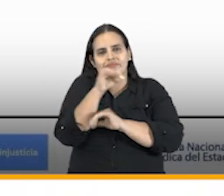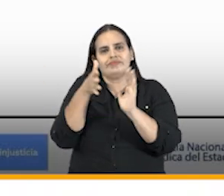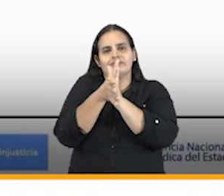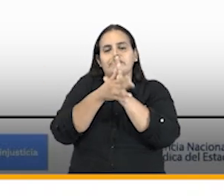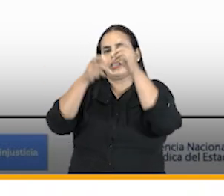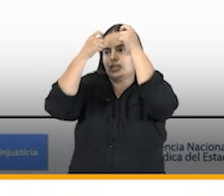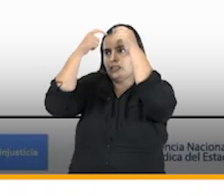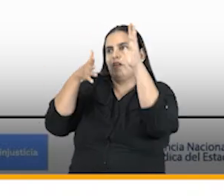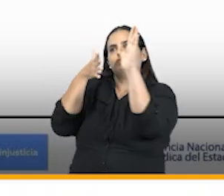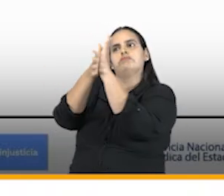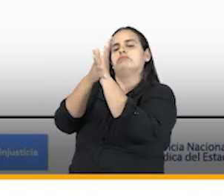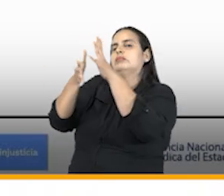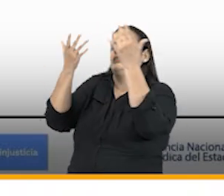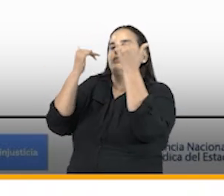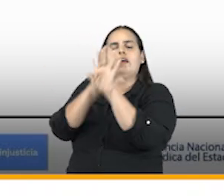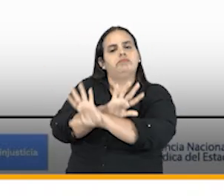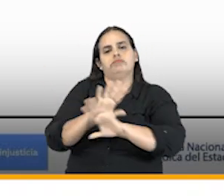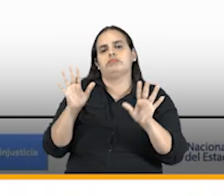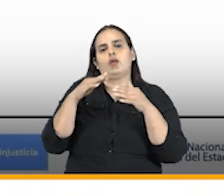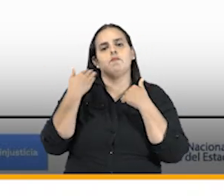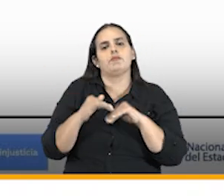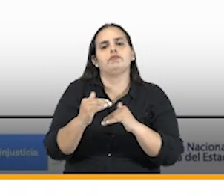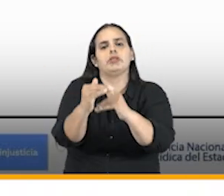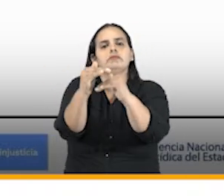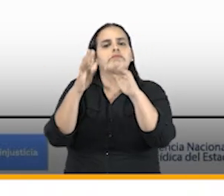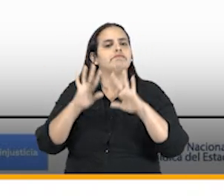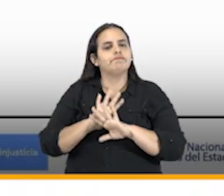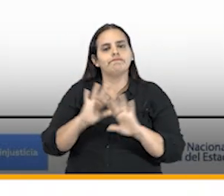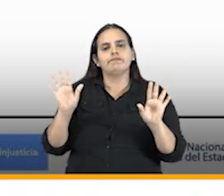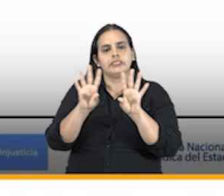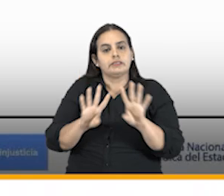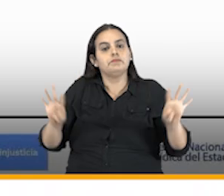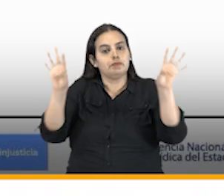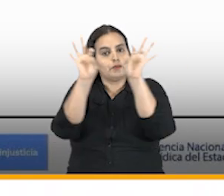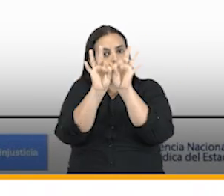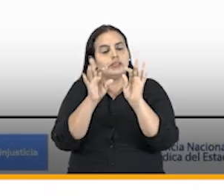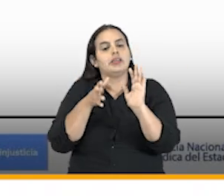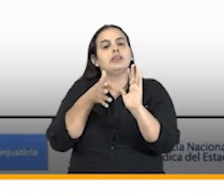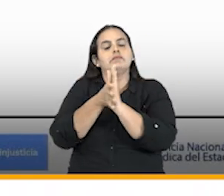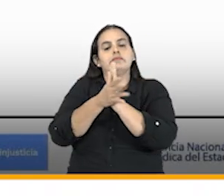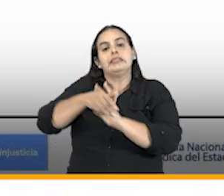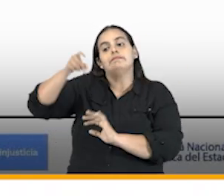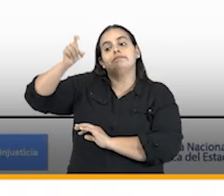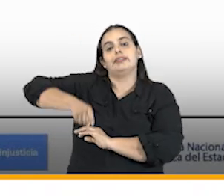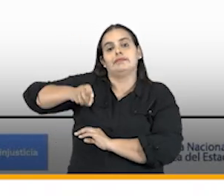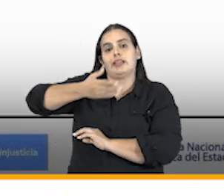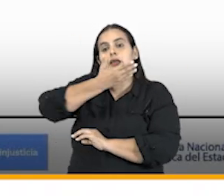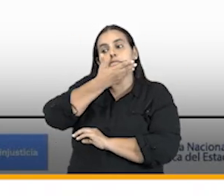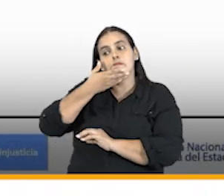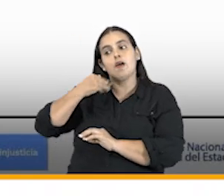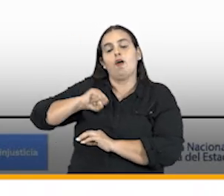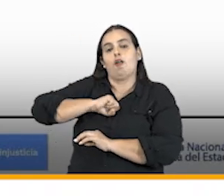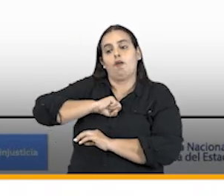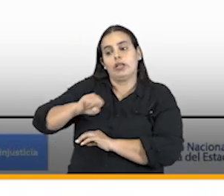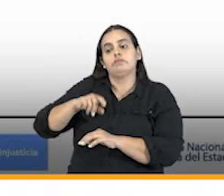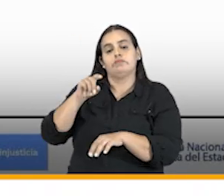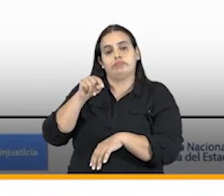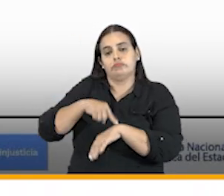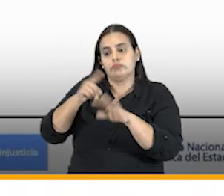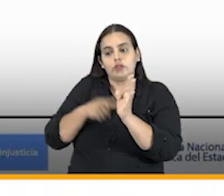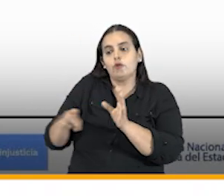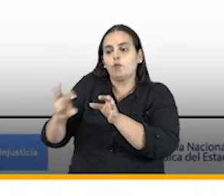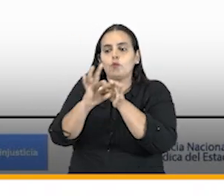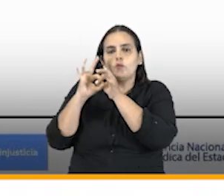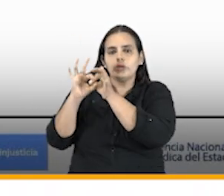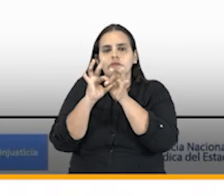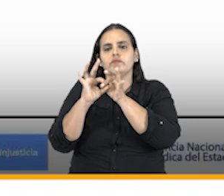lo que estamos diciendo a los jueces que llevan esos 7.000 procesos es que es importante que apliquen o que es necesario más bien y obligatorio que apliquen esa sentencia de unificación